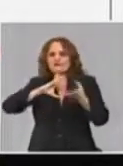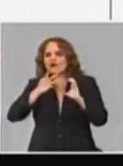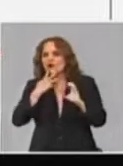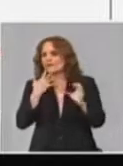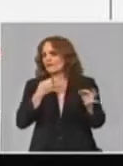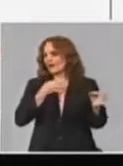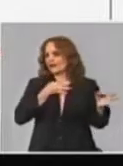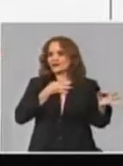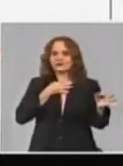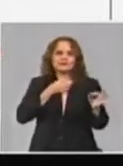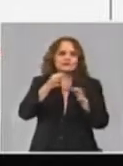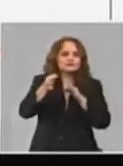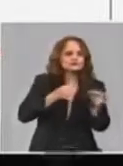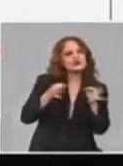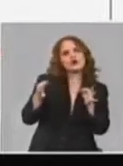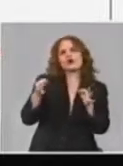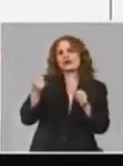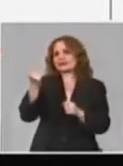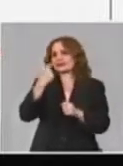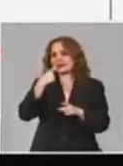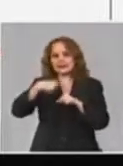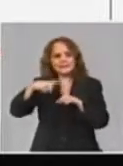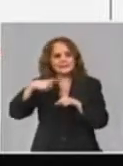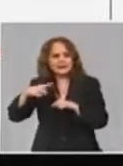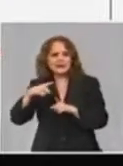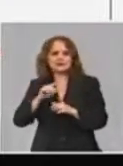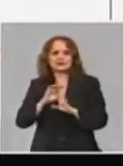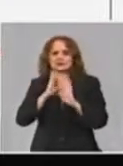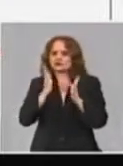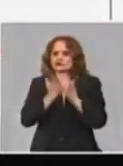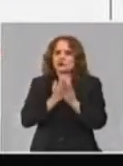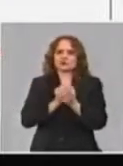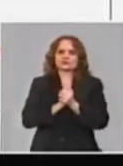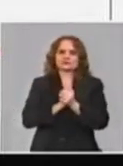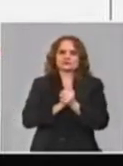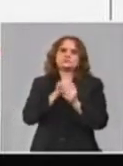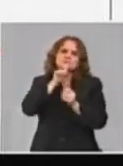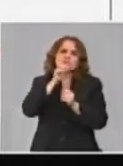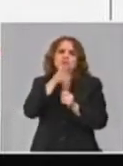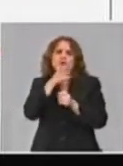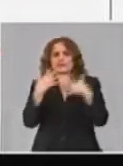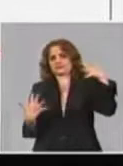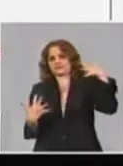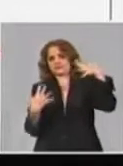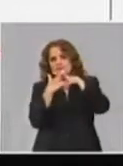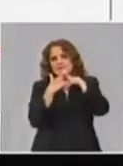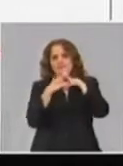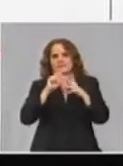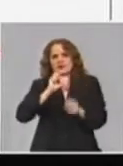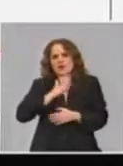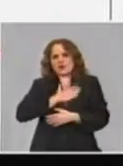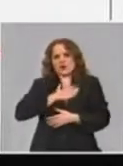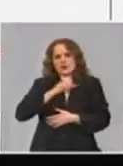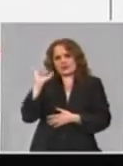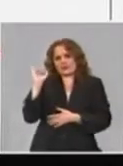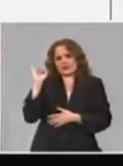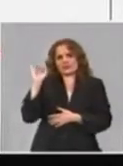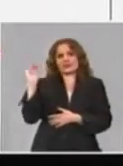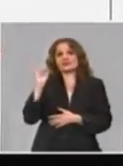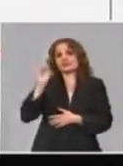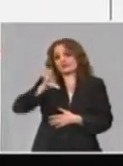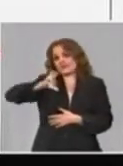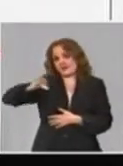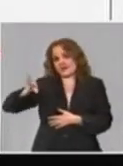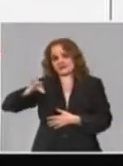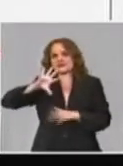pero que en algunos países el tema del protocolo de actuación, bueno, tiene algo en común, pero que lo que es propio de Cuba en la derecha es